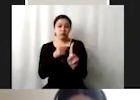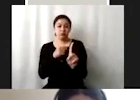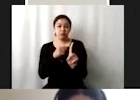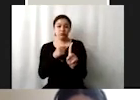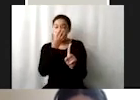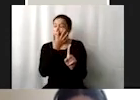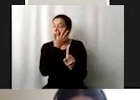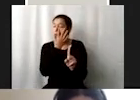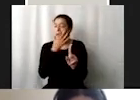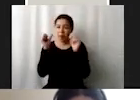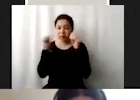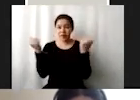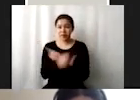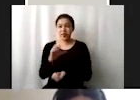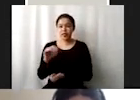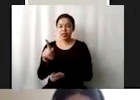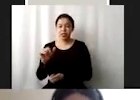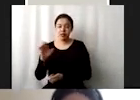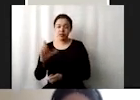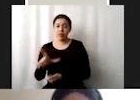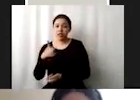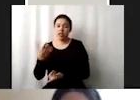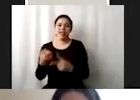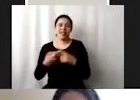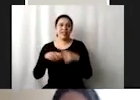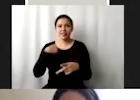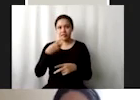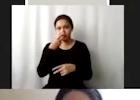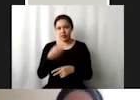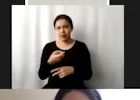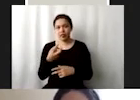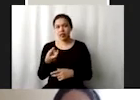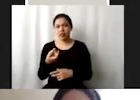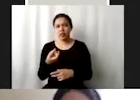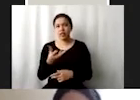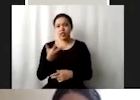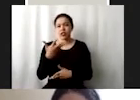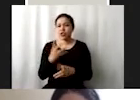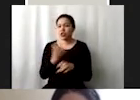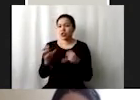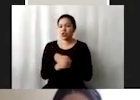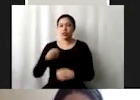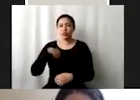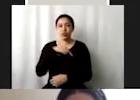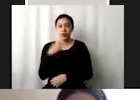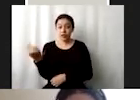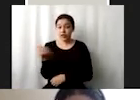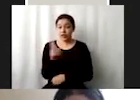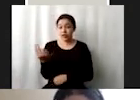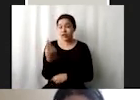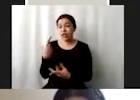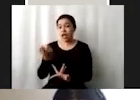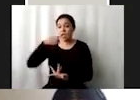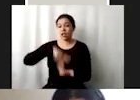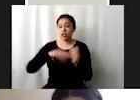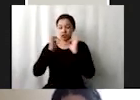sociedad civil que les decía al inicio pues bueno son estos 5 aspectos los que necesitamos dentro de un esquema